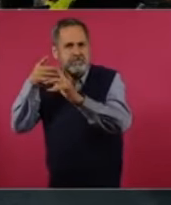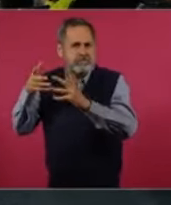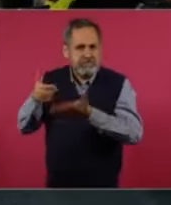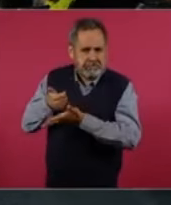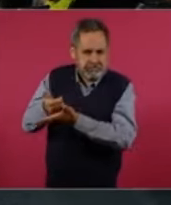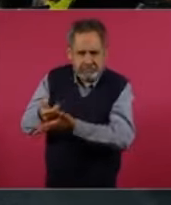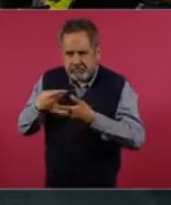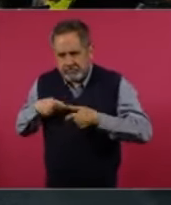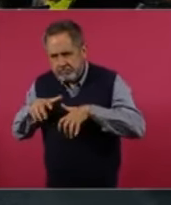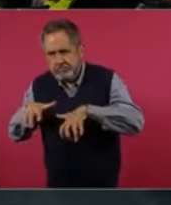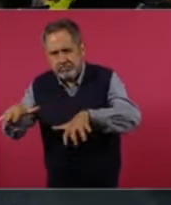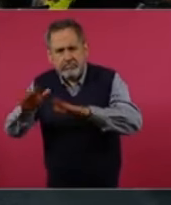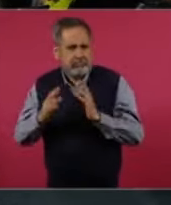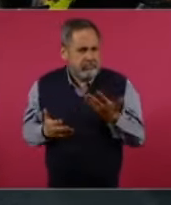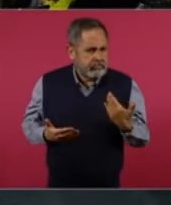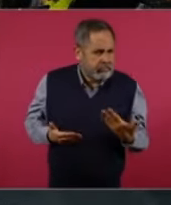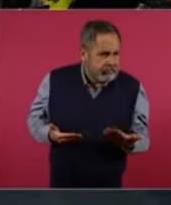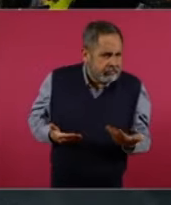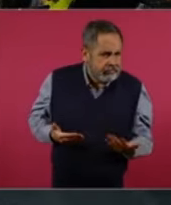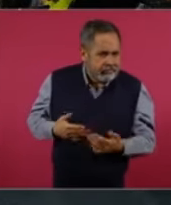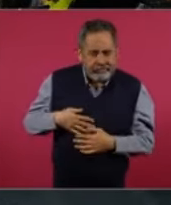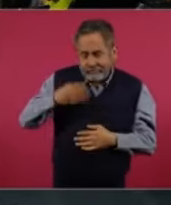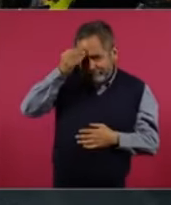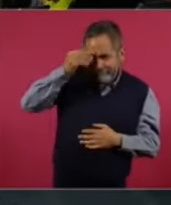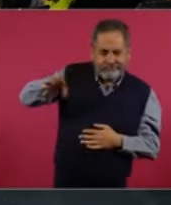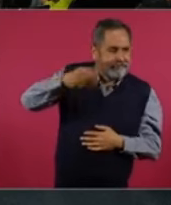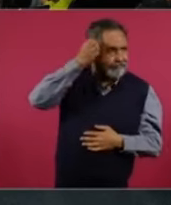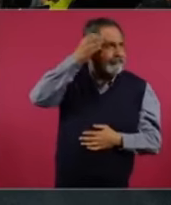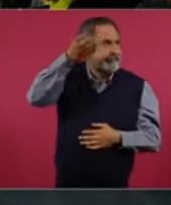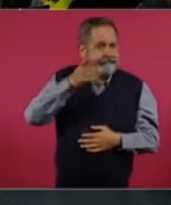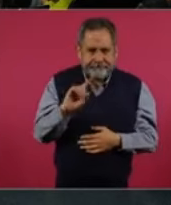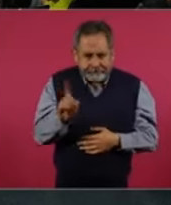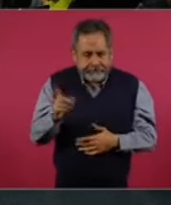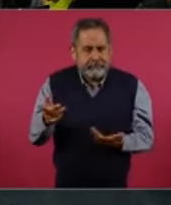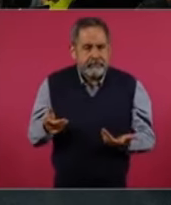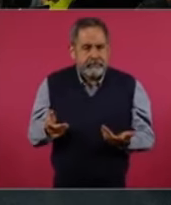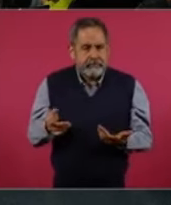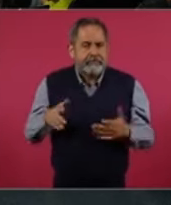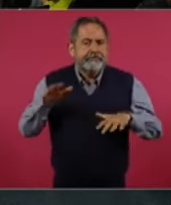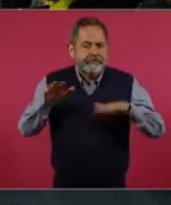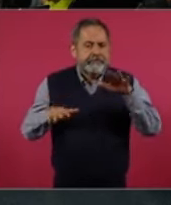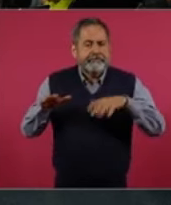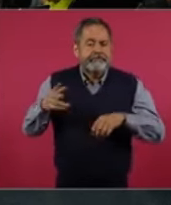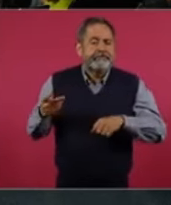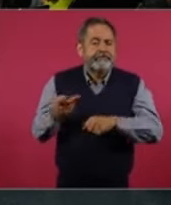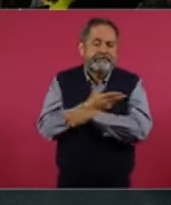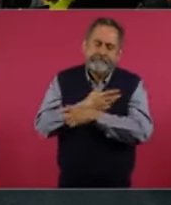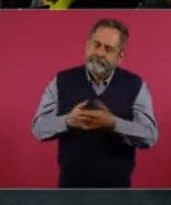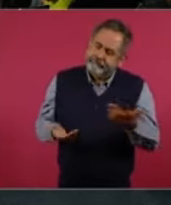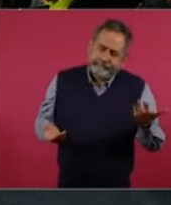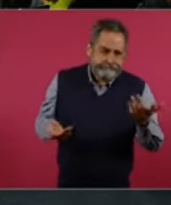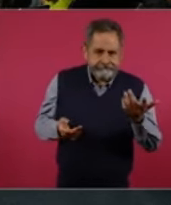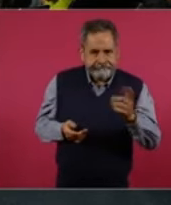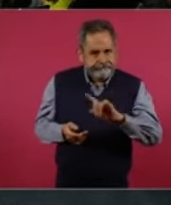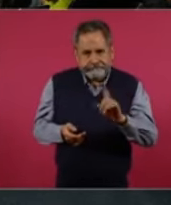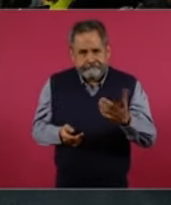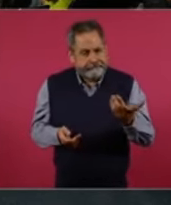a los ciudadanos, que no se olviden, porque a veces suele pasar que